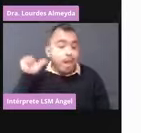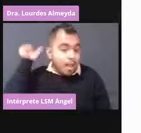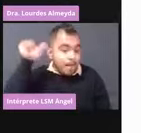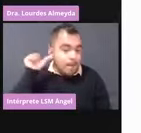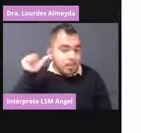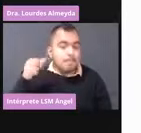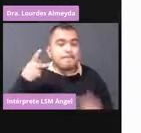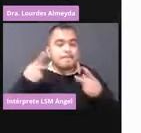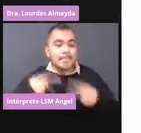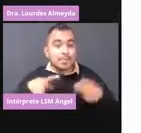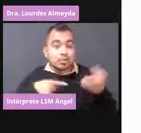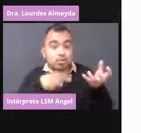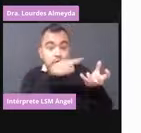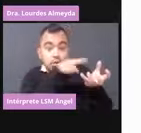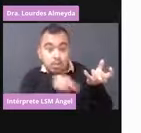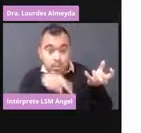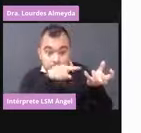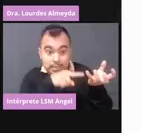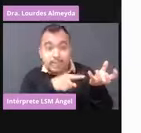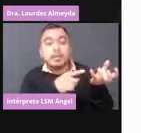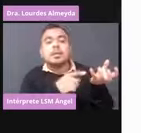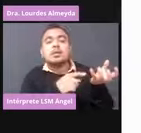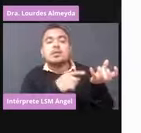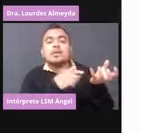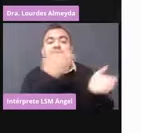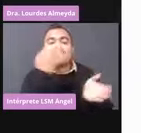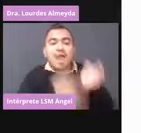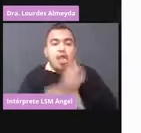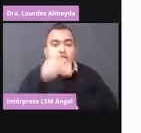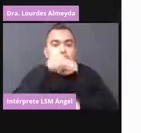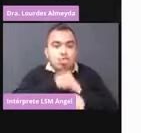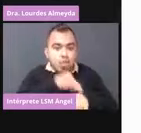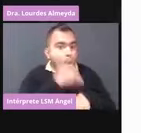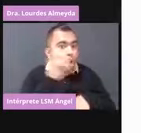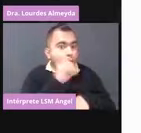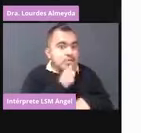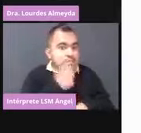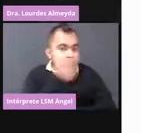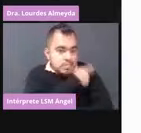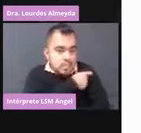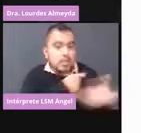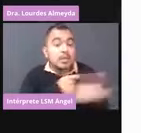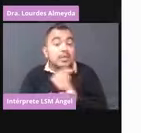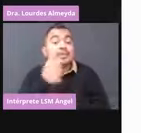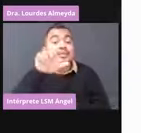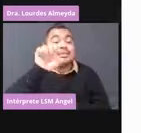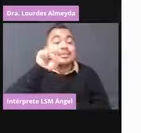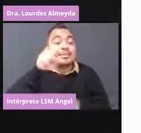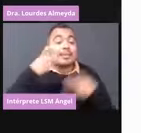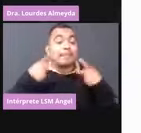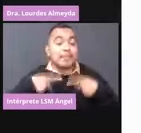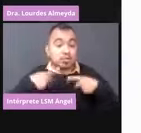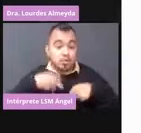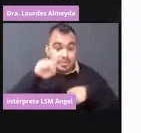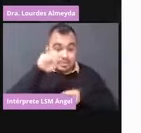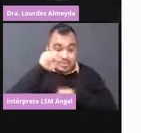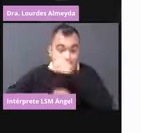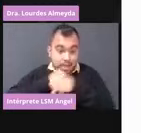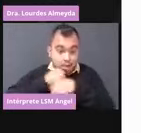personas de 60 y más años. Estas personas ya comenzaron a vacunarse. Ya tenemos